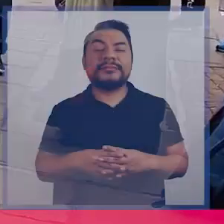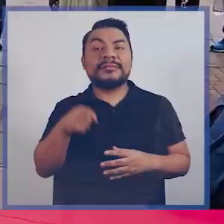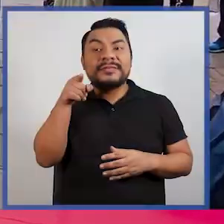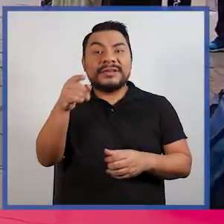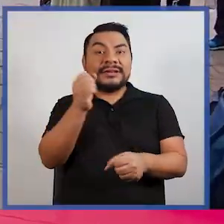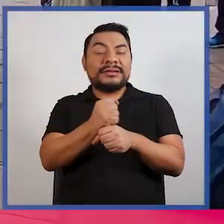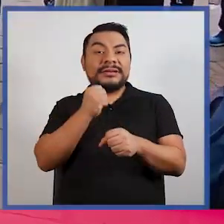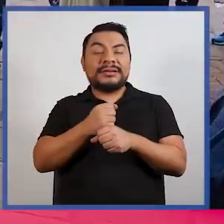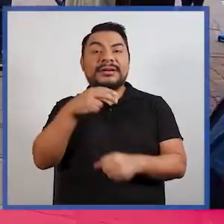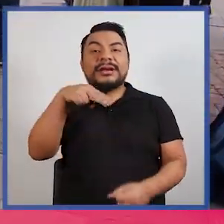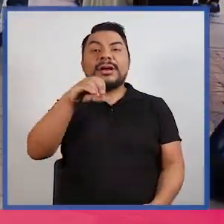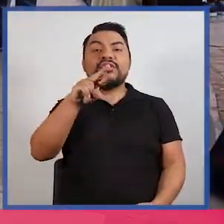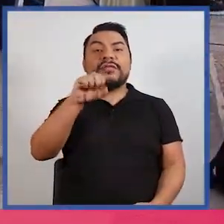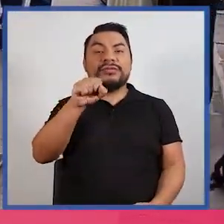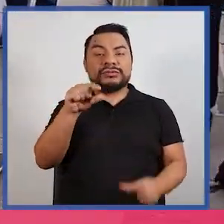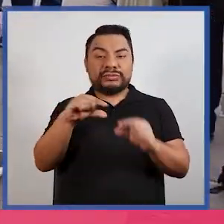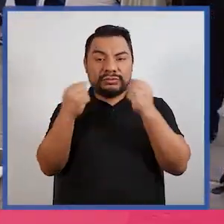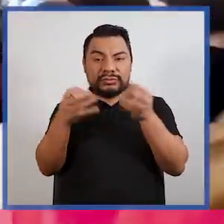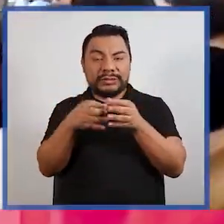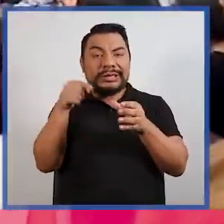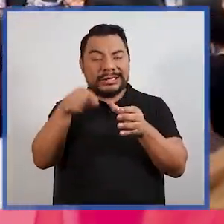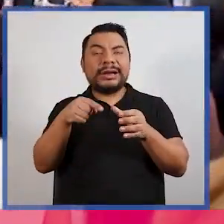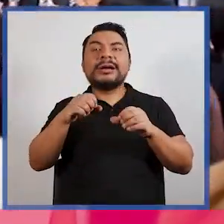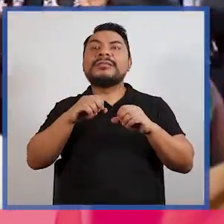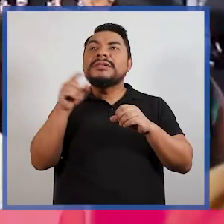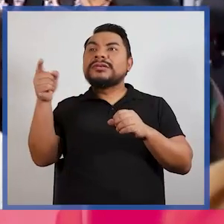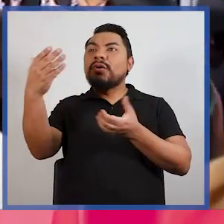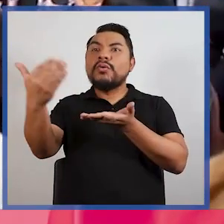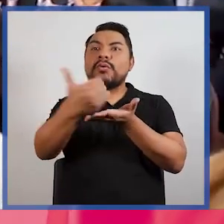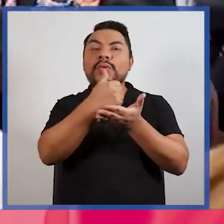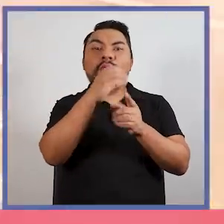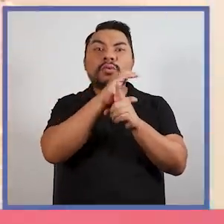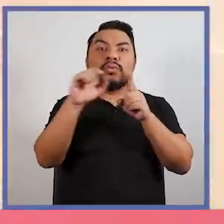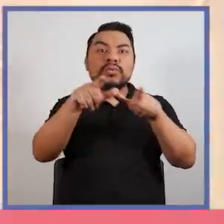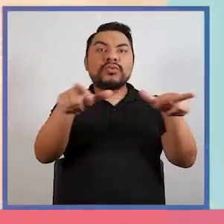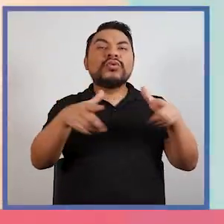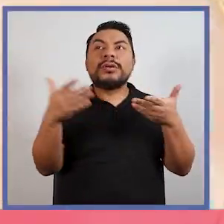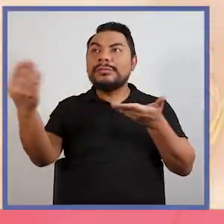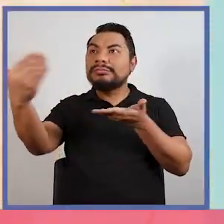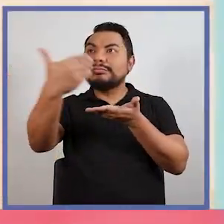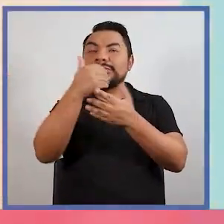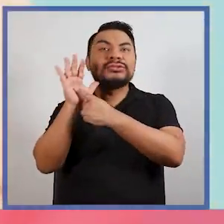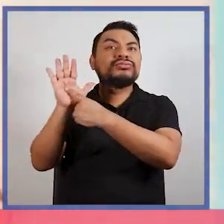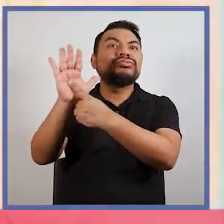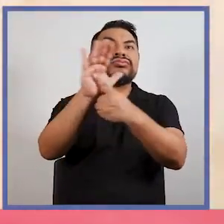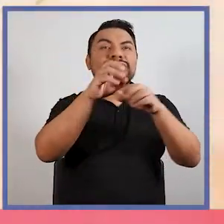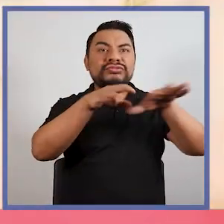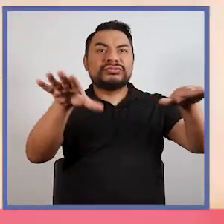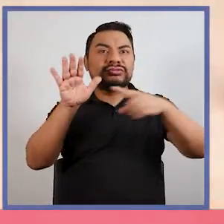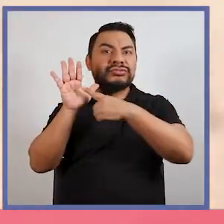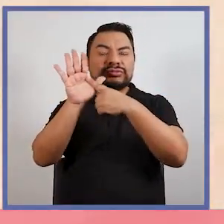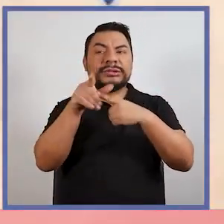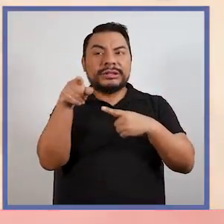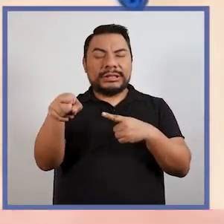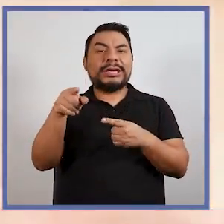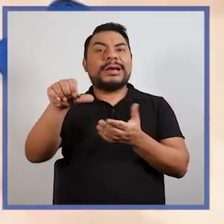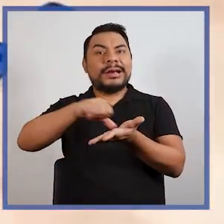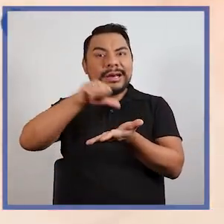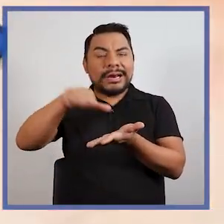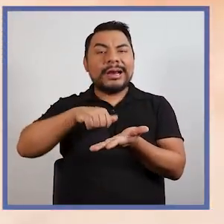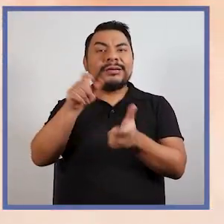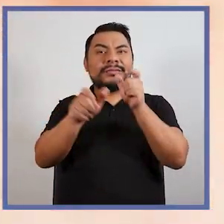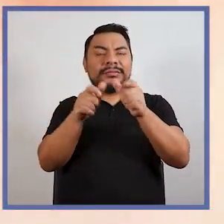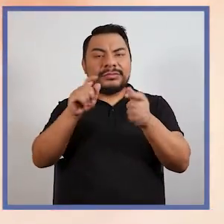Ese es el trabajo de Nodos, ubicar y difundir agrupaciones culturales que buscan transformar desde el arte y la